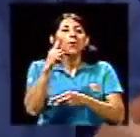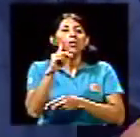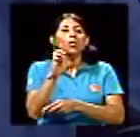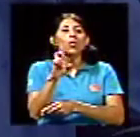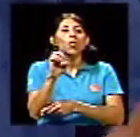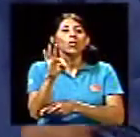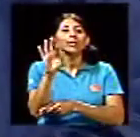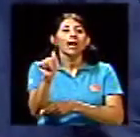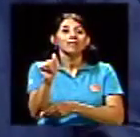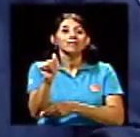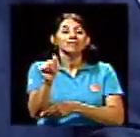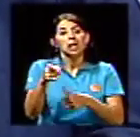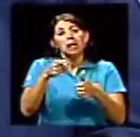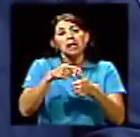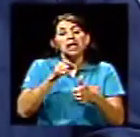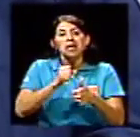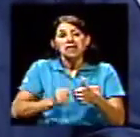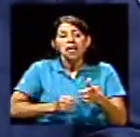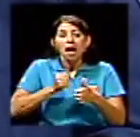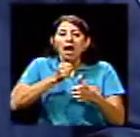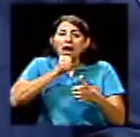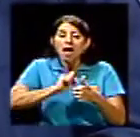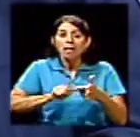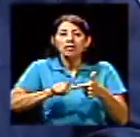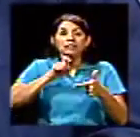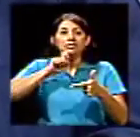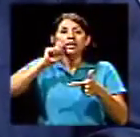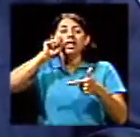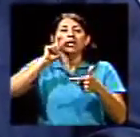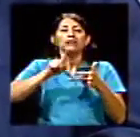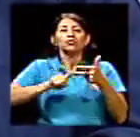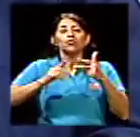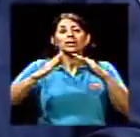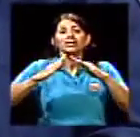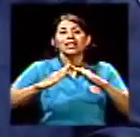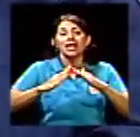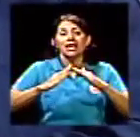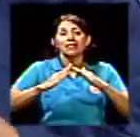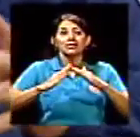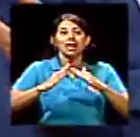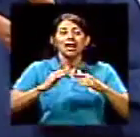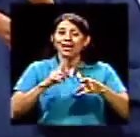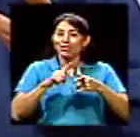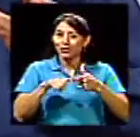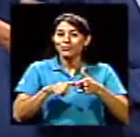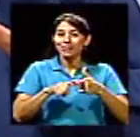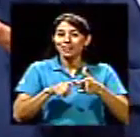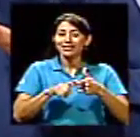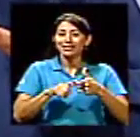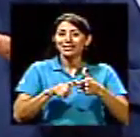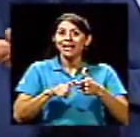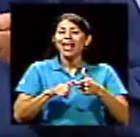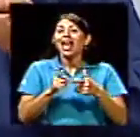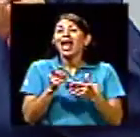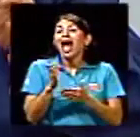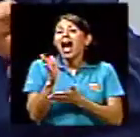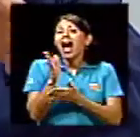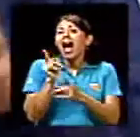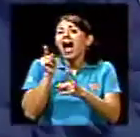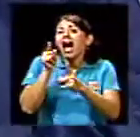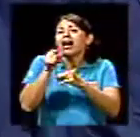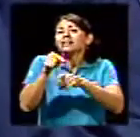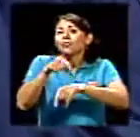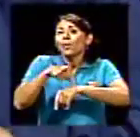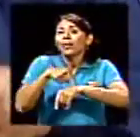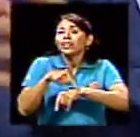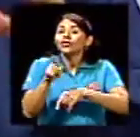edad, sexo, y tal vez residencia urbana, rural, etc. Y entonces, hasta cierto momento es aleatoria, hasta seleccionar, tal vez